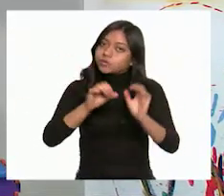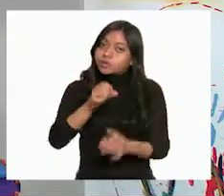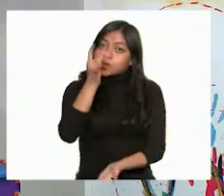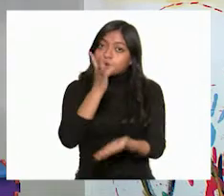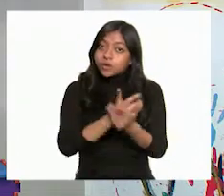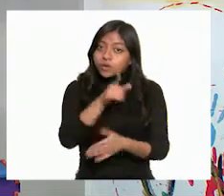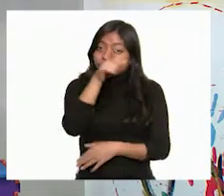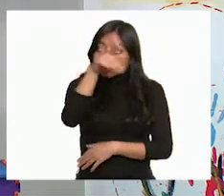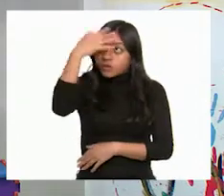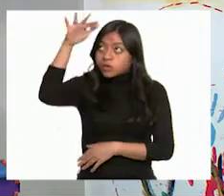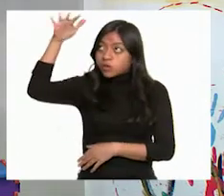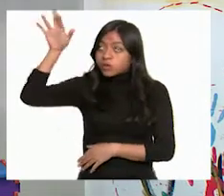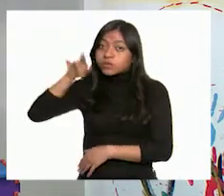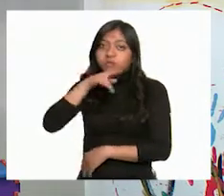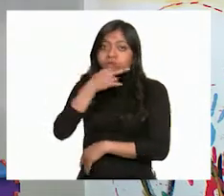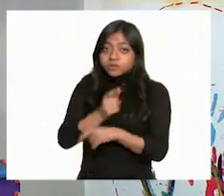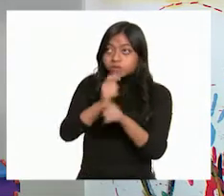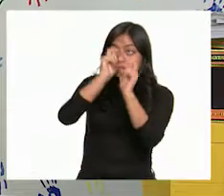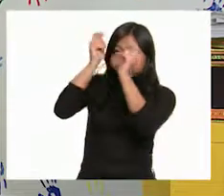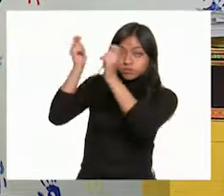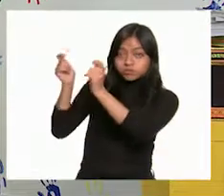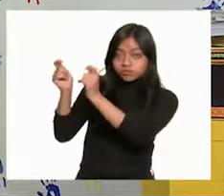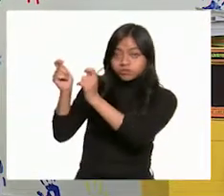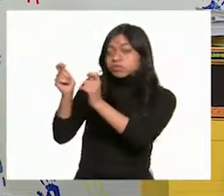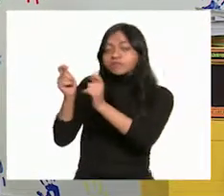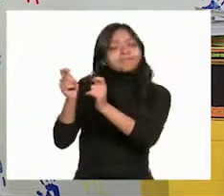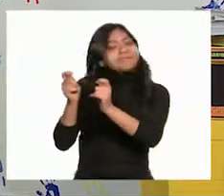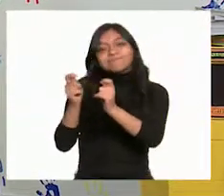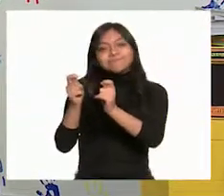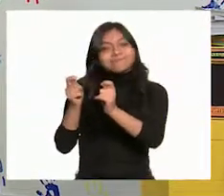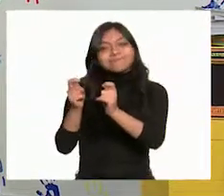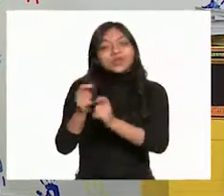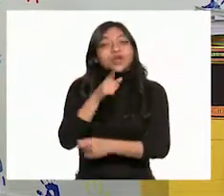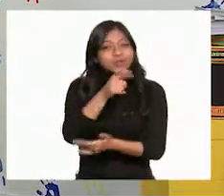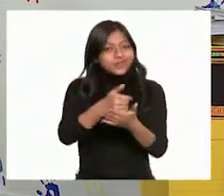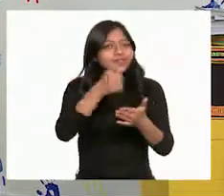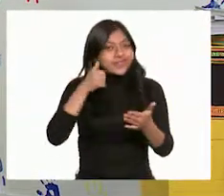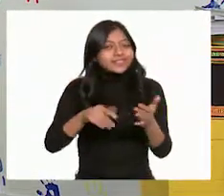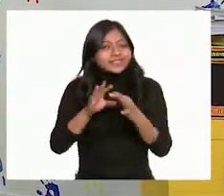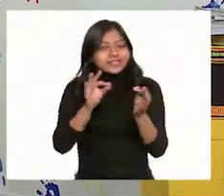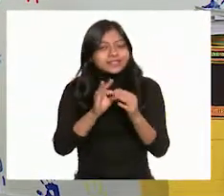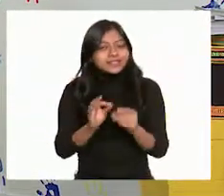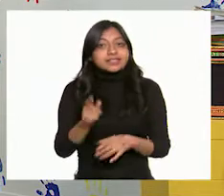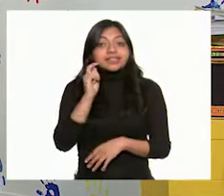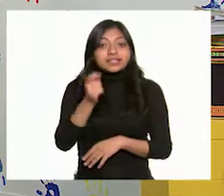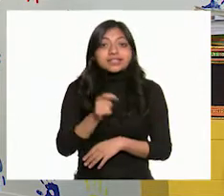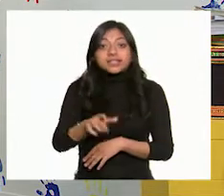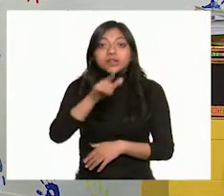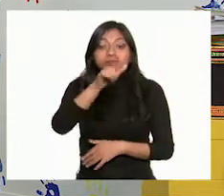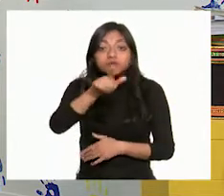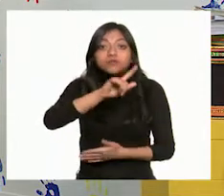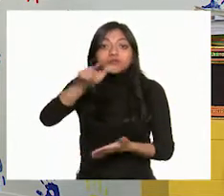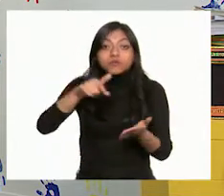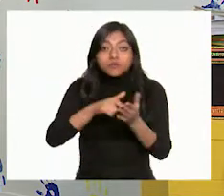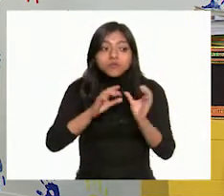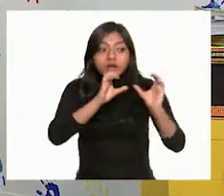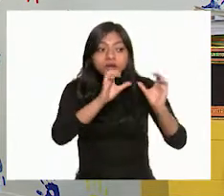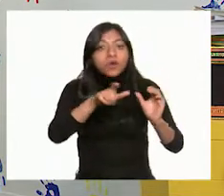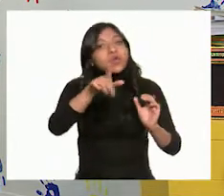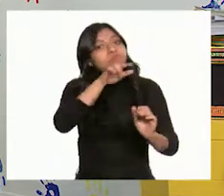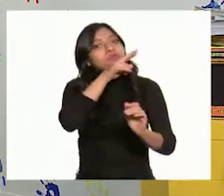tarea de las personas adultas, ¿o sí? Claro que no, Mariana. Justo como mencionaba hace un momento, es tarea de todas y todos.